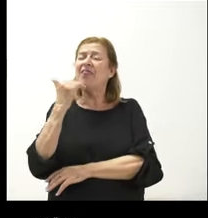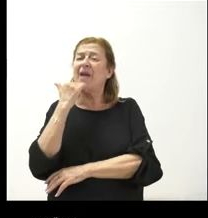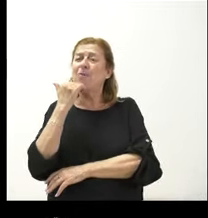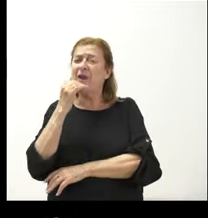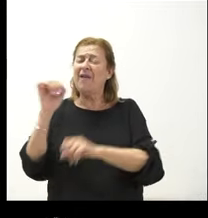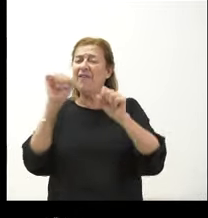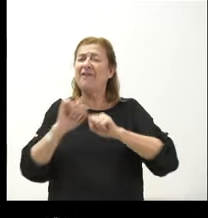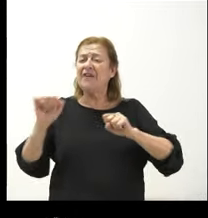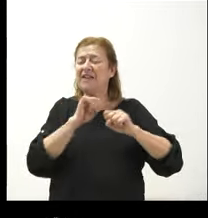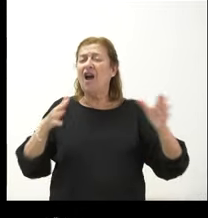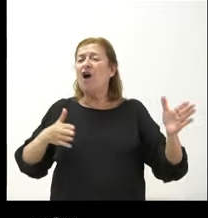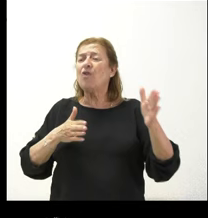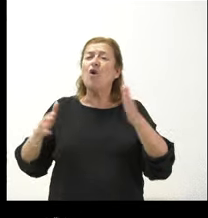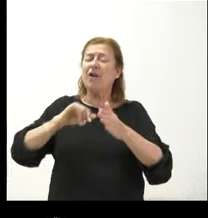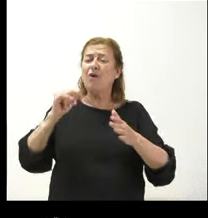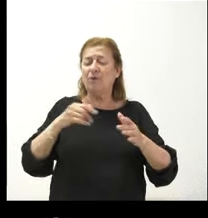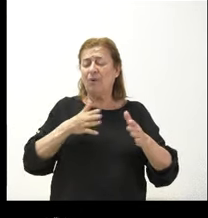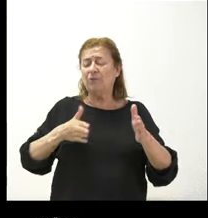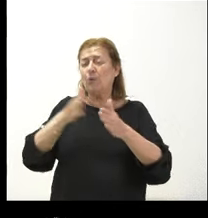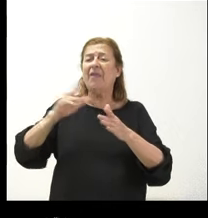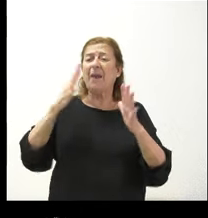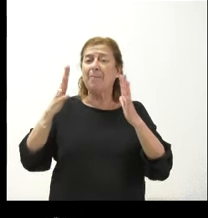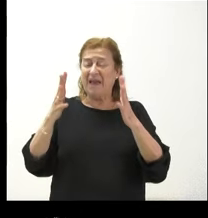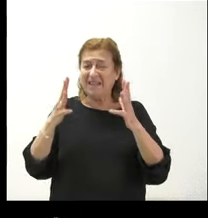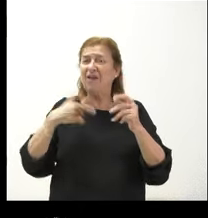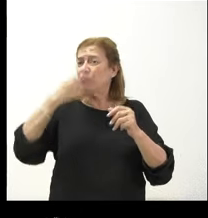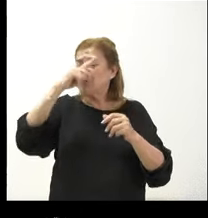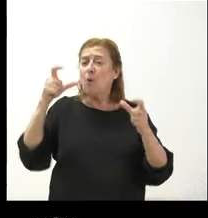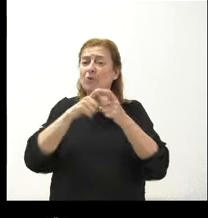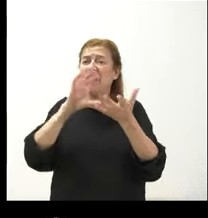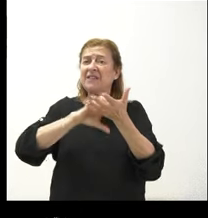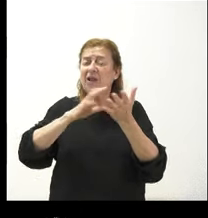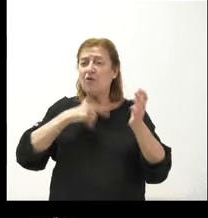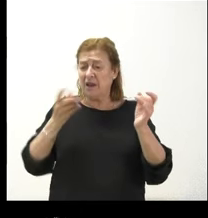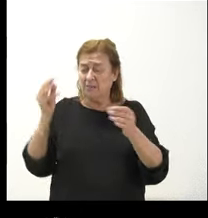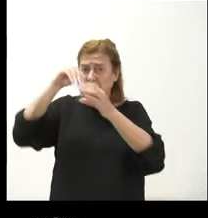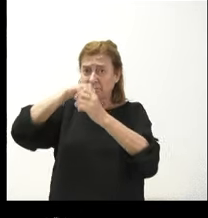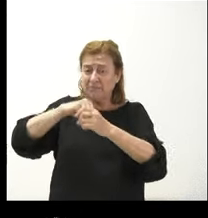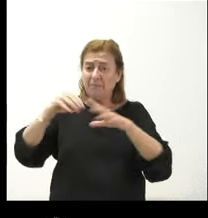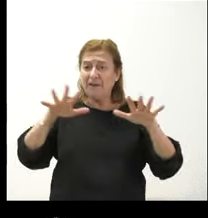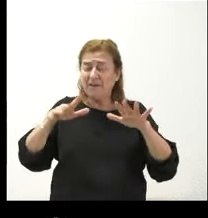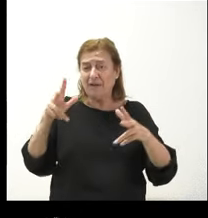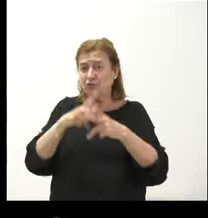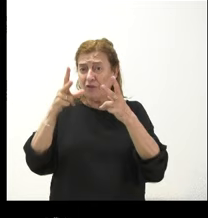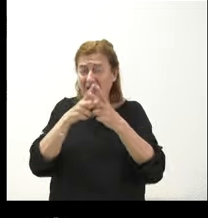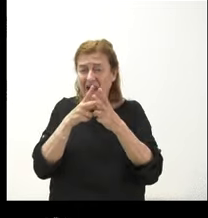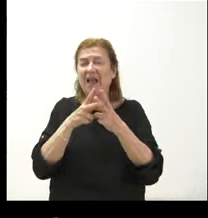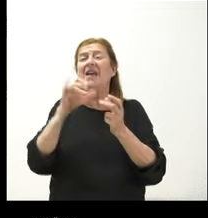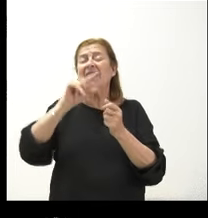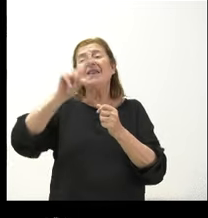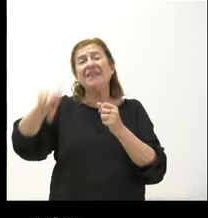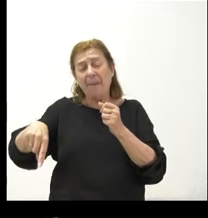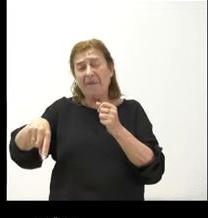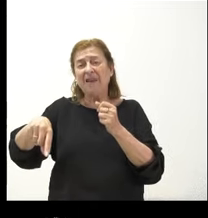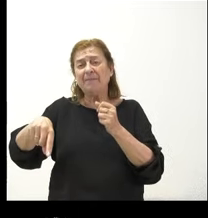de la Ruta de la Plata. No sé si la Junta tiene previsto adherirse a esta movilización social. Y, por otra parte,